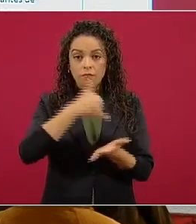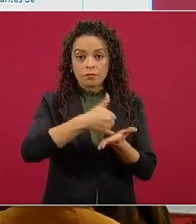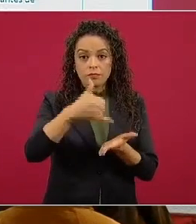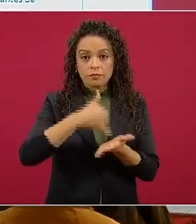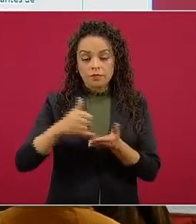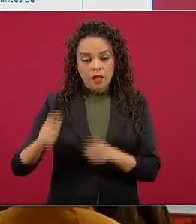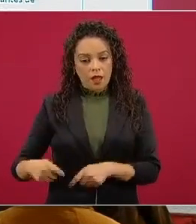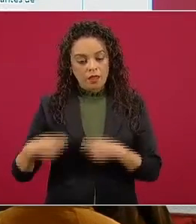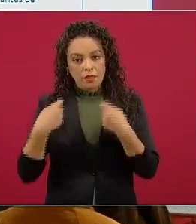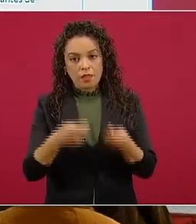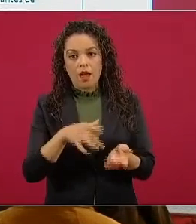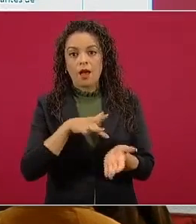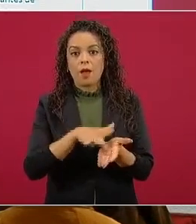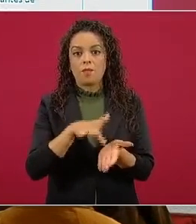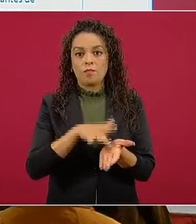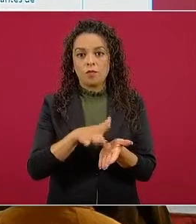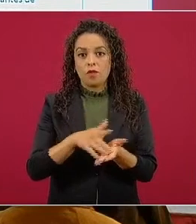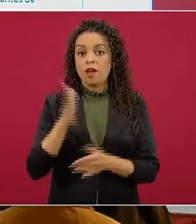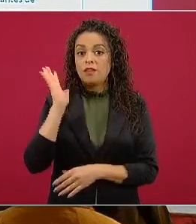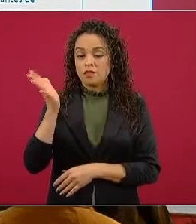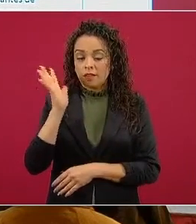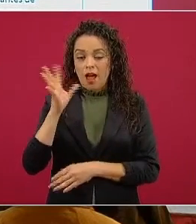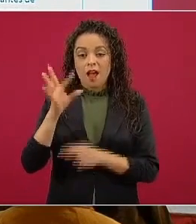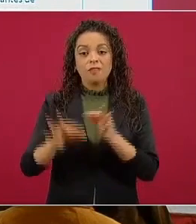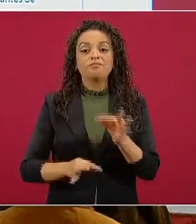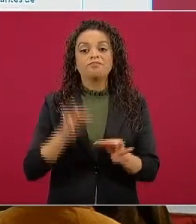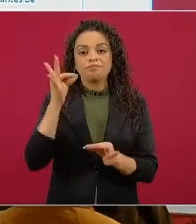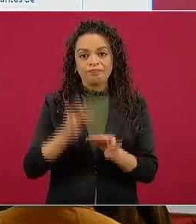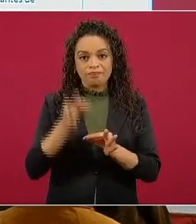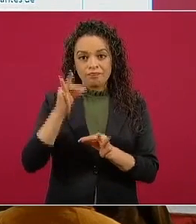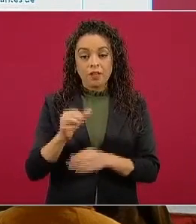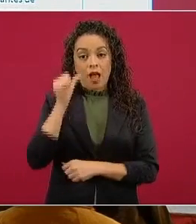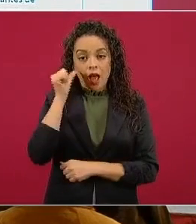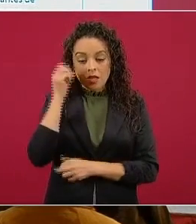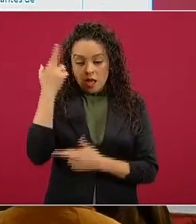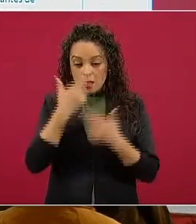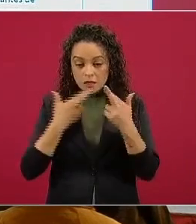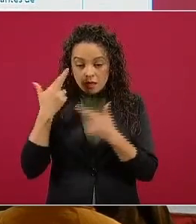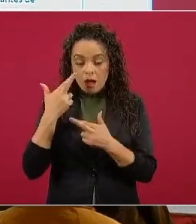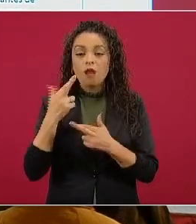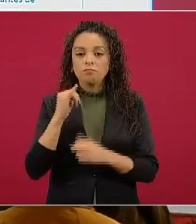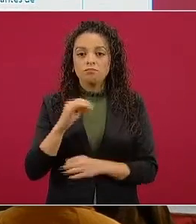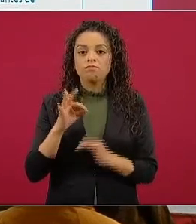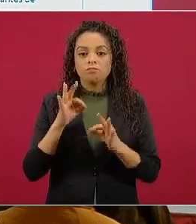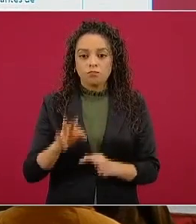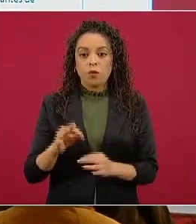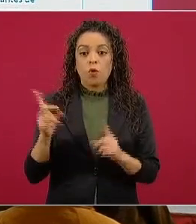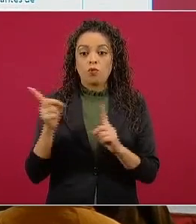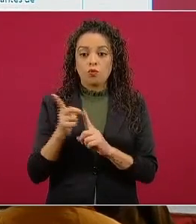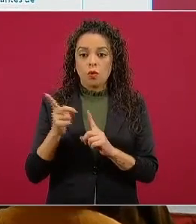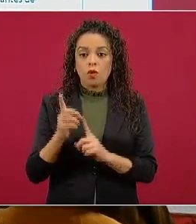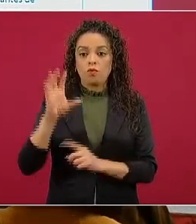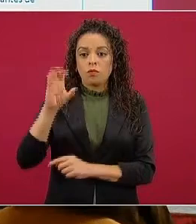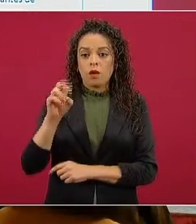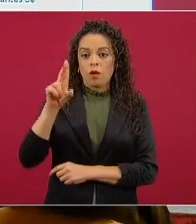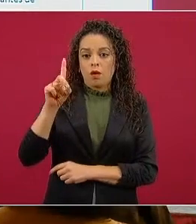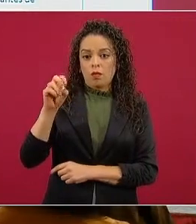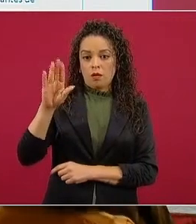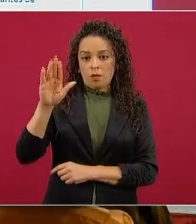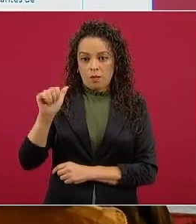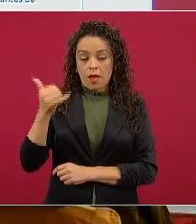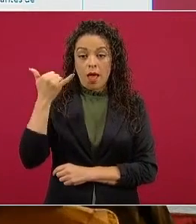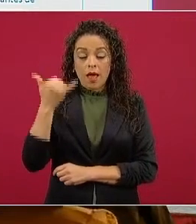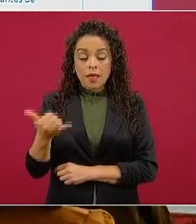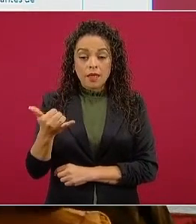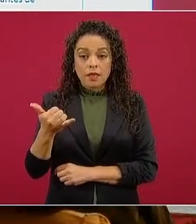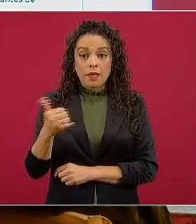cumplido. Ayer evaluamos esto en Córdoba. Y lo ampliamos, no